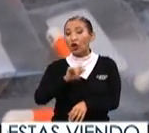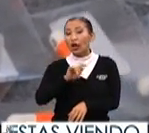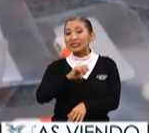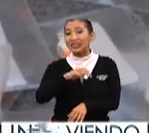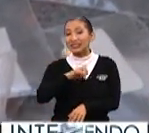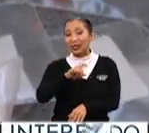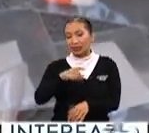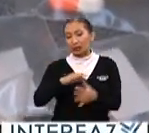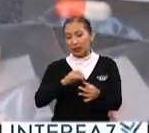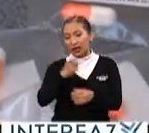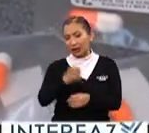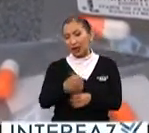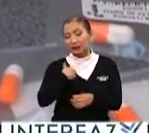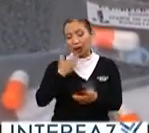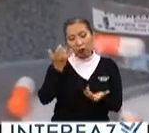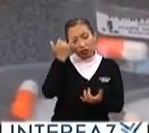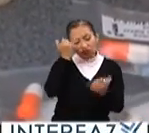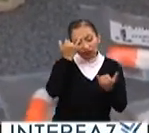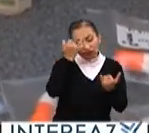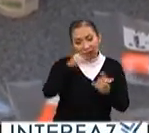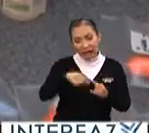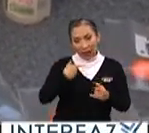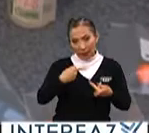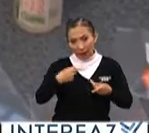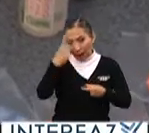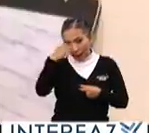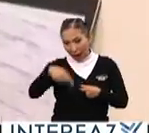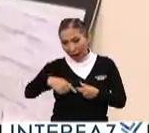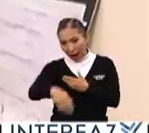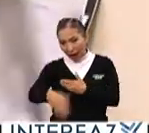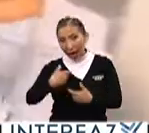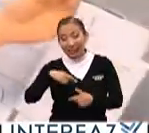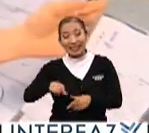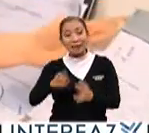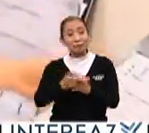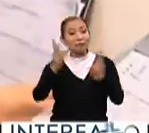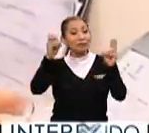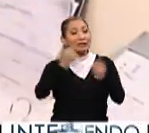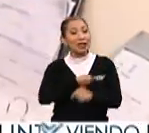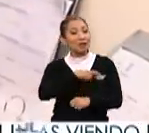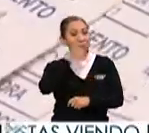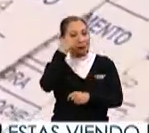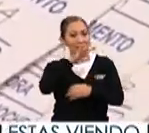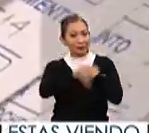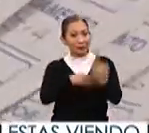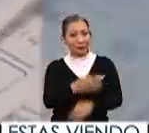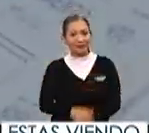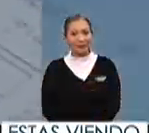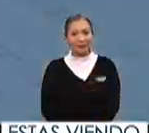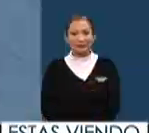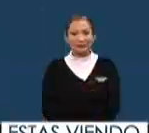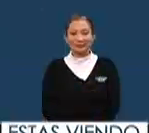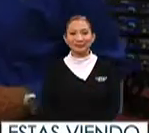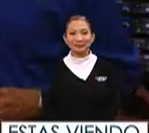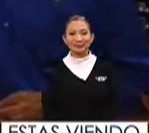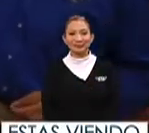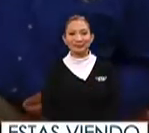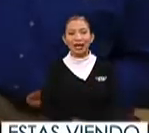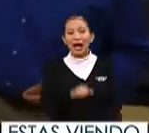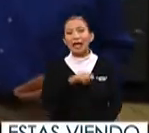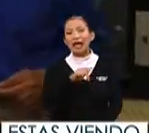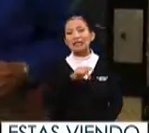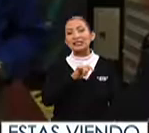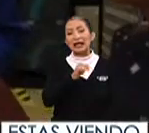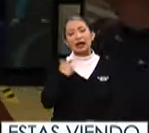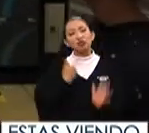Castañeda nos platica de las iniciativas que se han tomado para ello en nuestra sección Salud para Todos. Ana